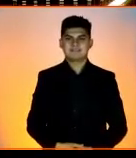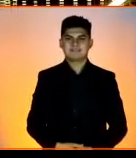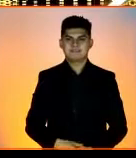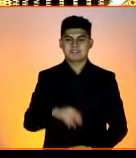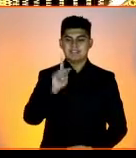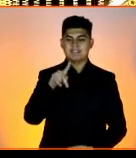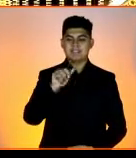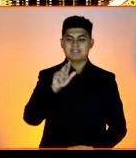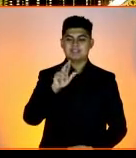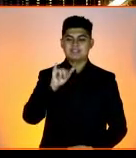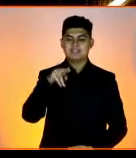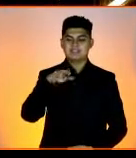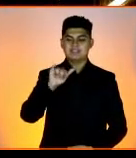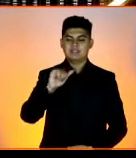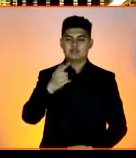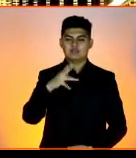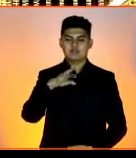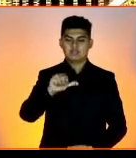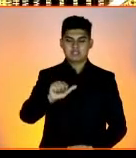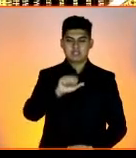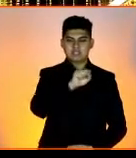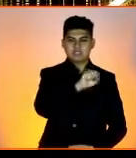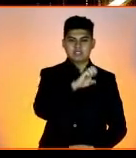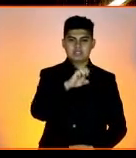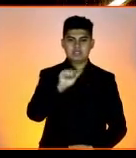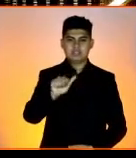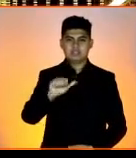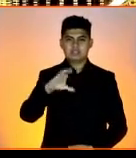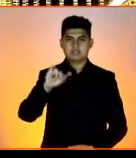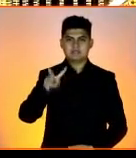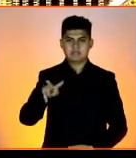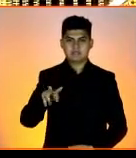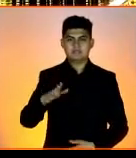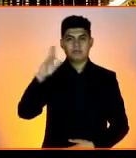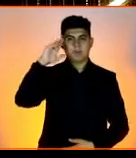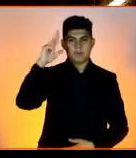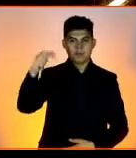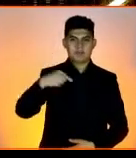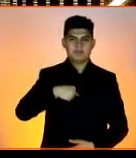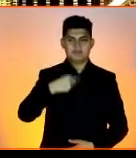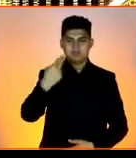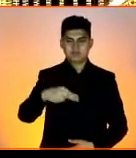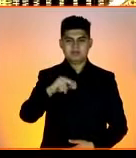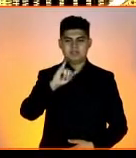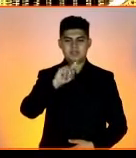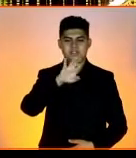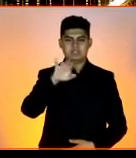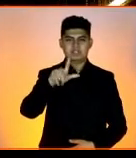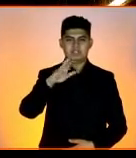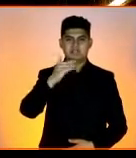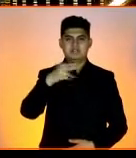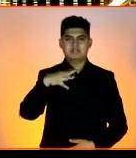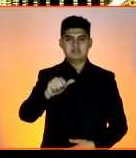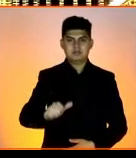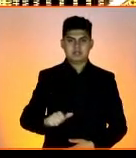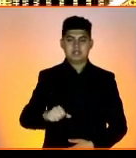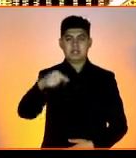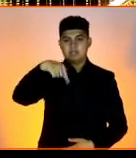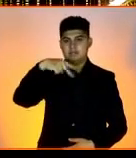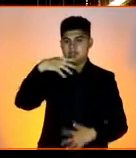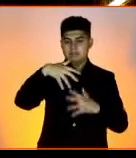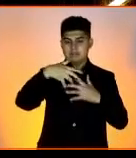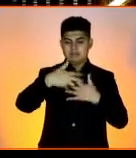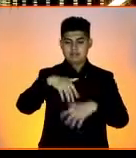Catering Goya, S.A. de C.B. Hola, mi nombre es Itzel Chimal. Soy de la empresa Citrulza de México.